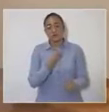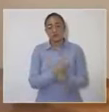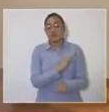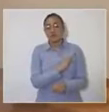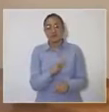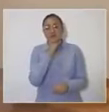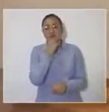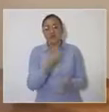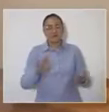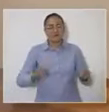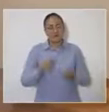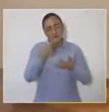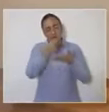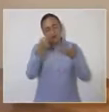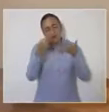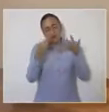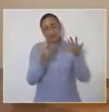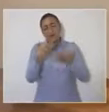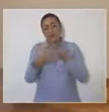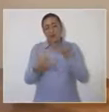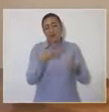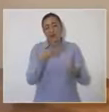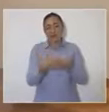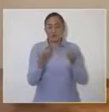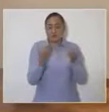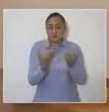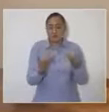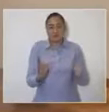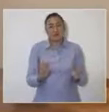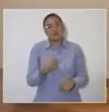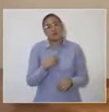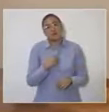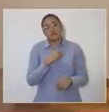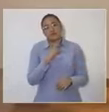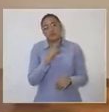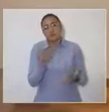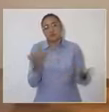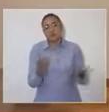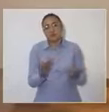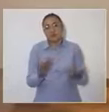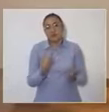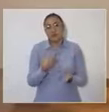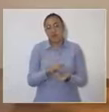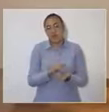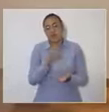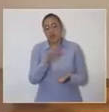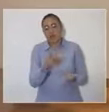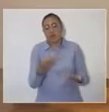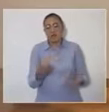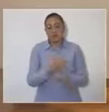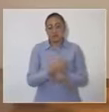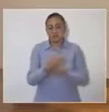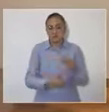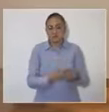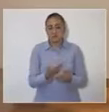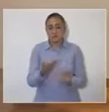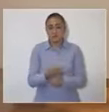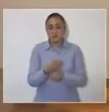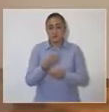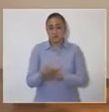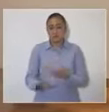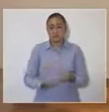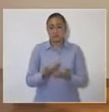yo describirte cada una de las obras que voy a, que estamos realizando, pero está en proceso de licitación